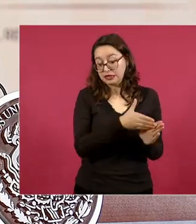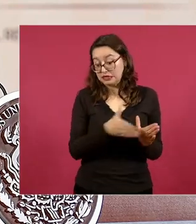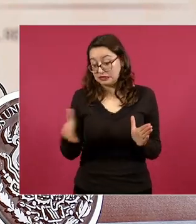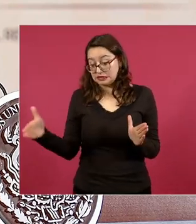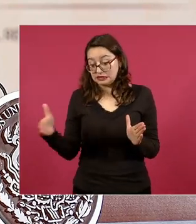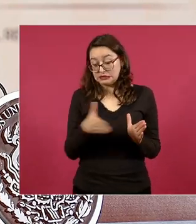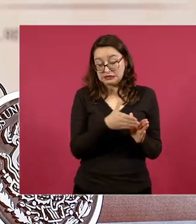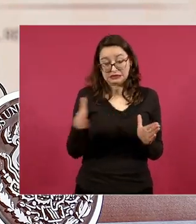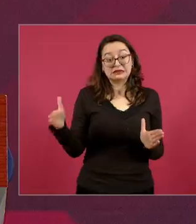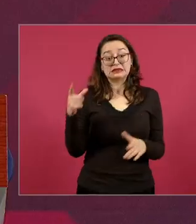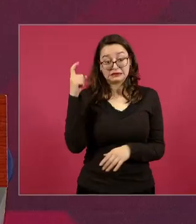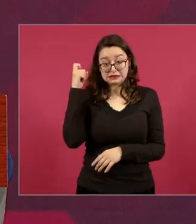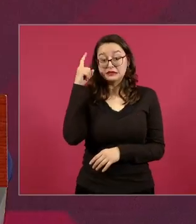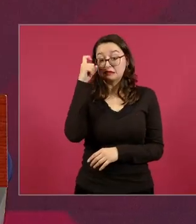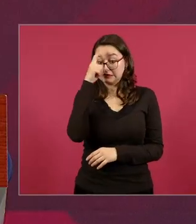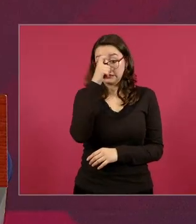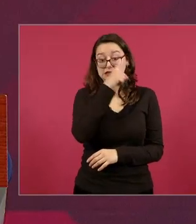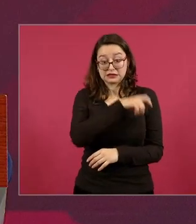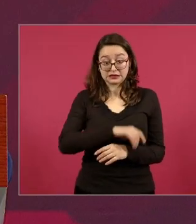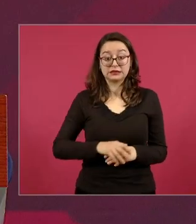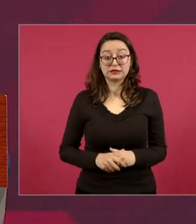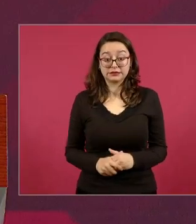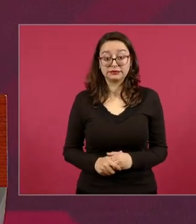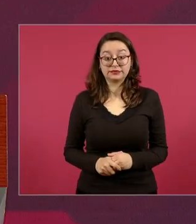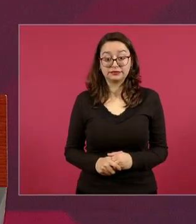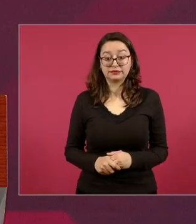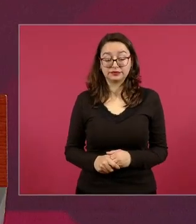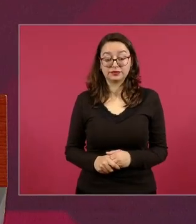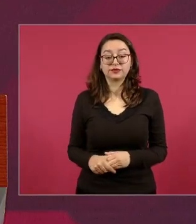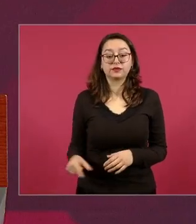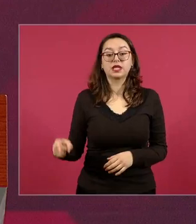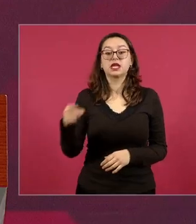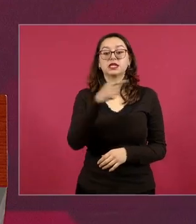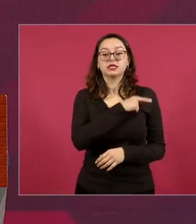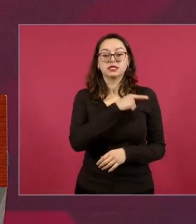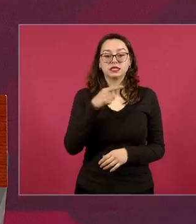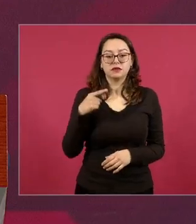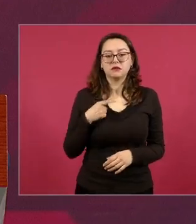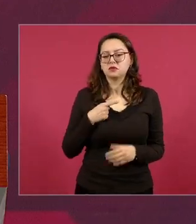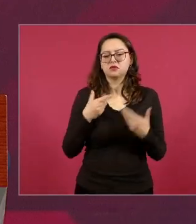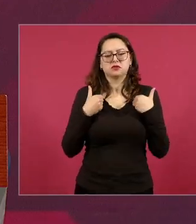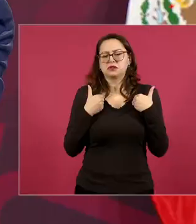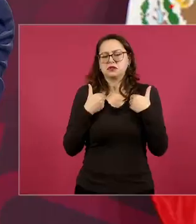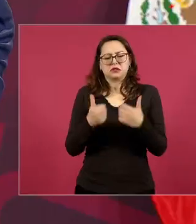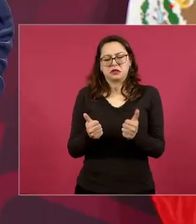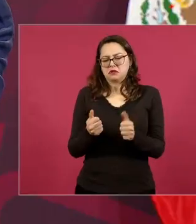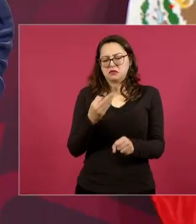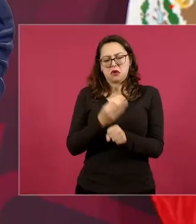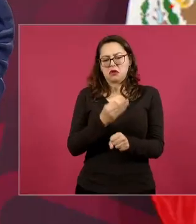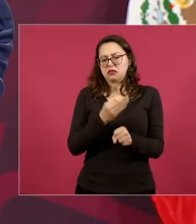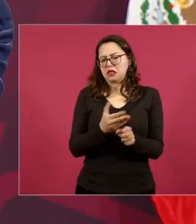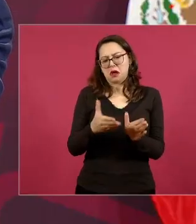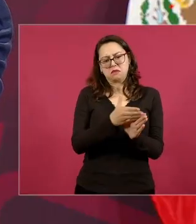difícil y hay que entenderlo bien